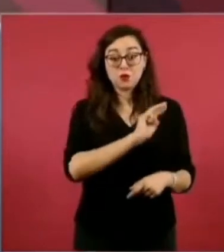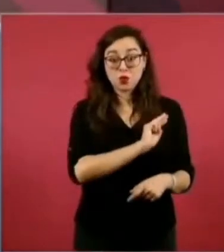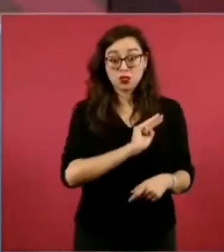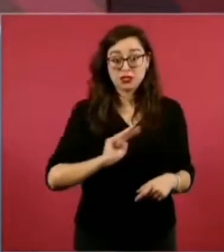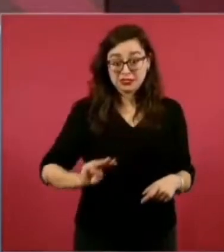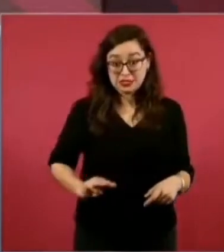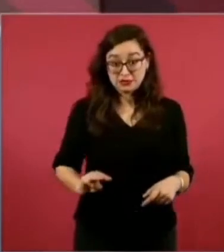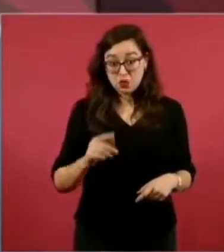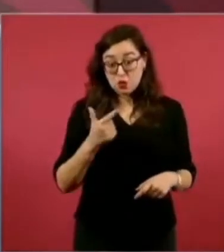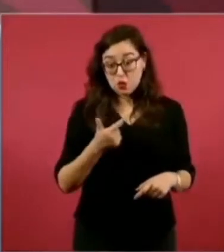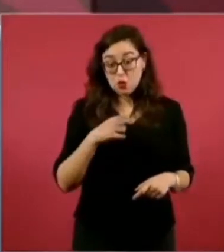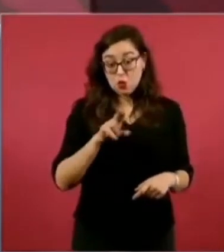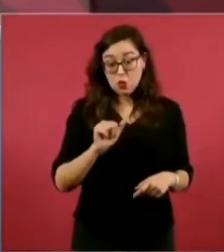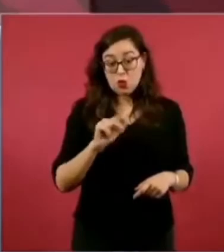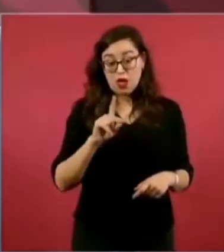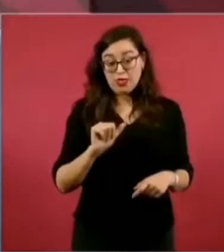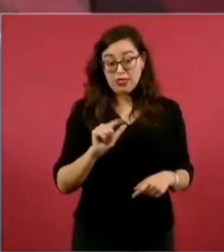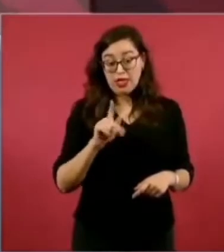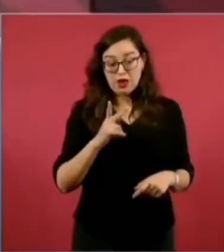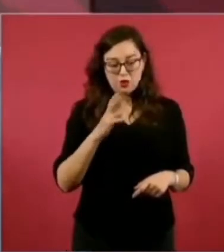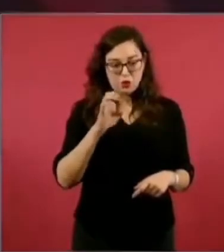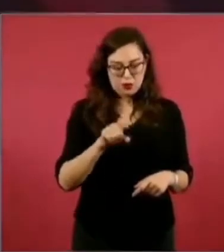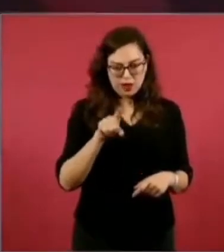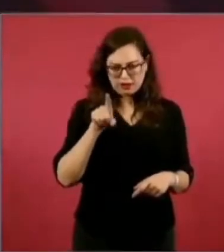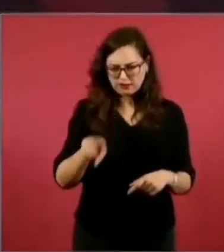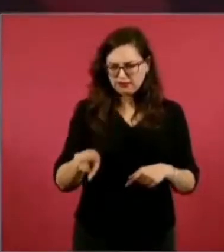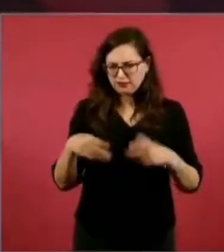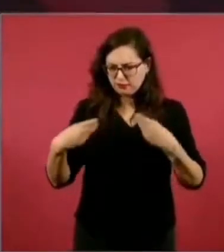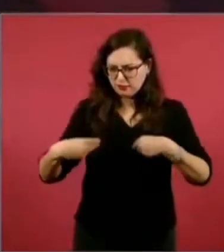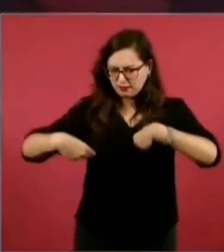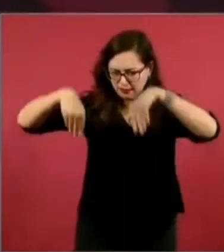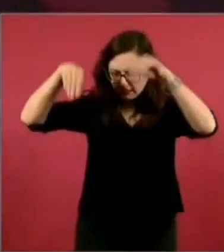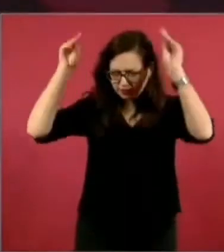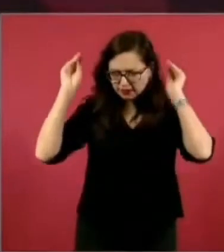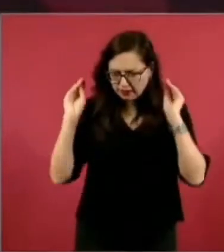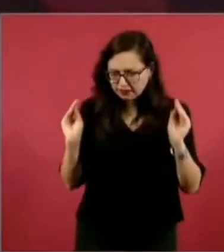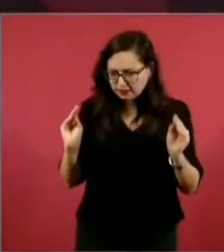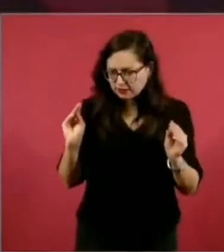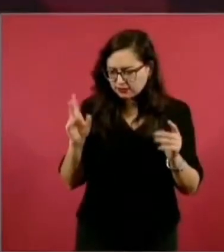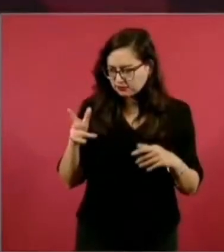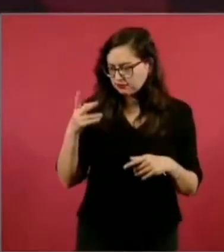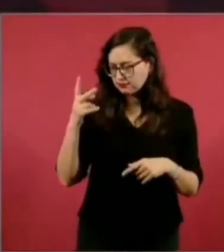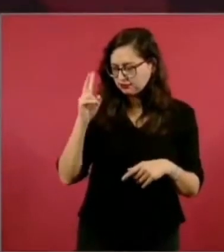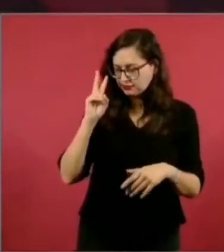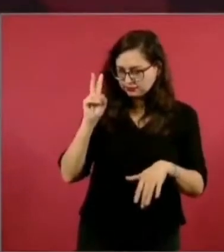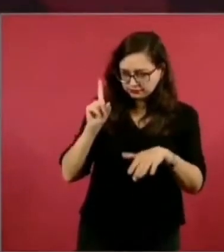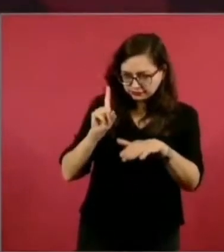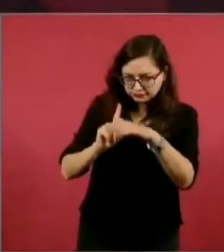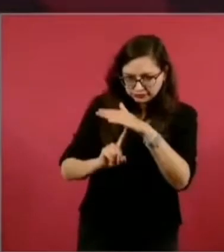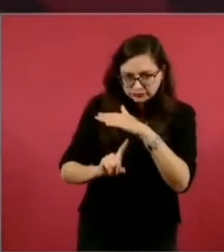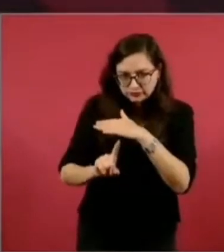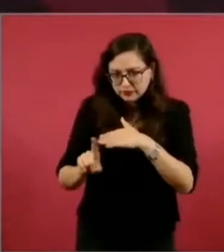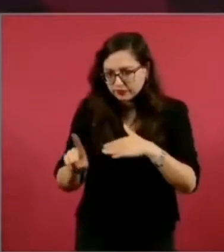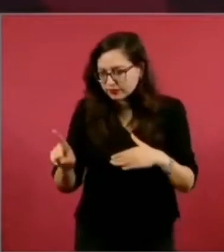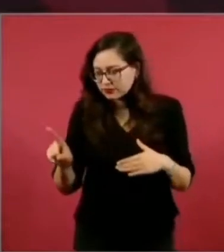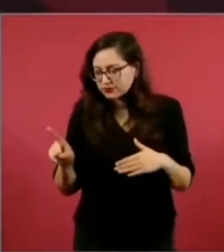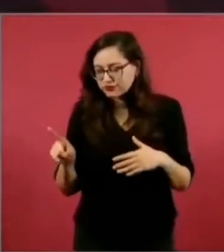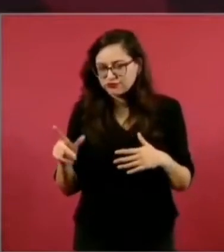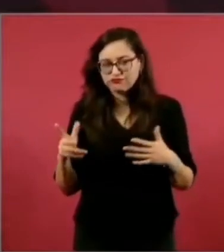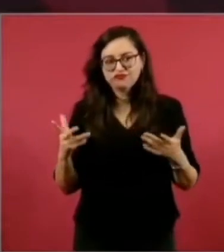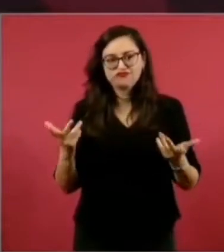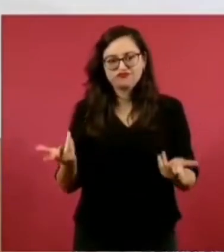acuerdo que se encontró una casilla, estaban inscritos,